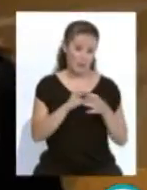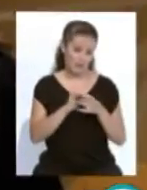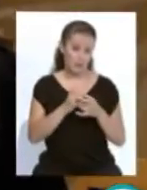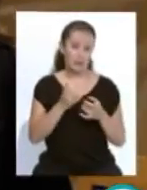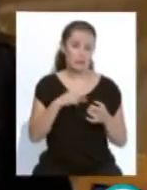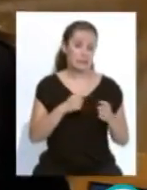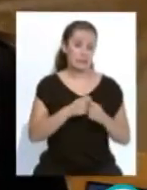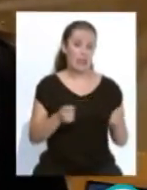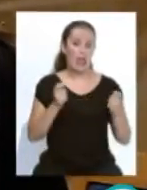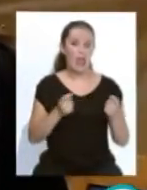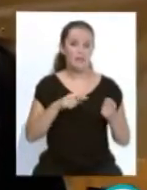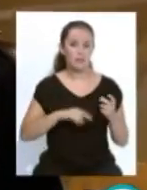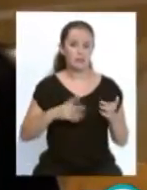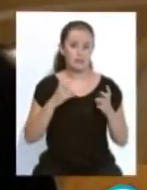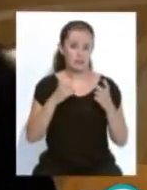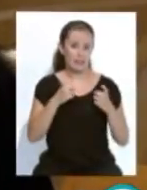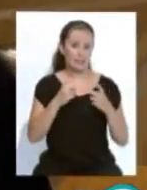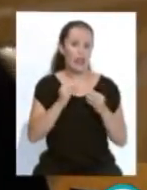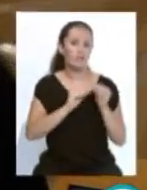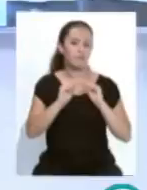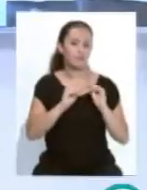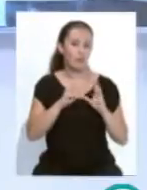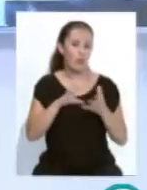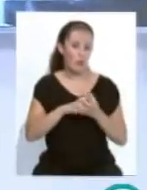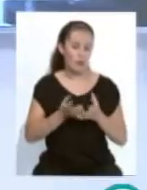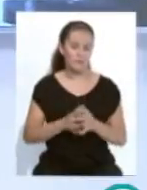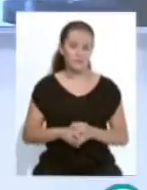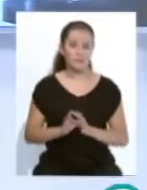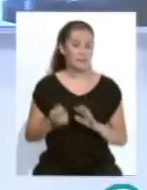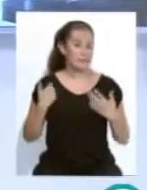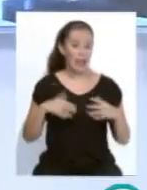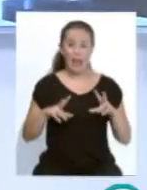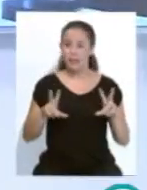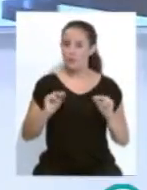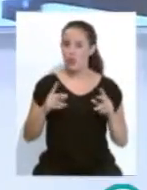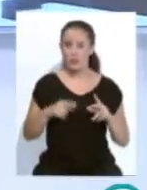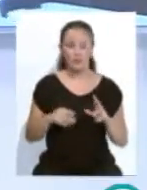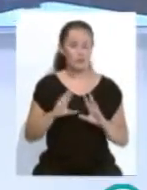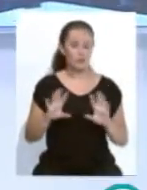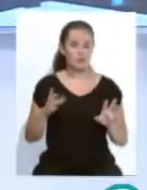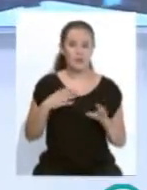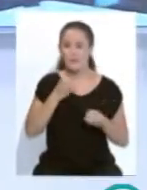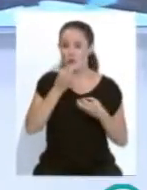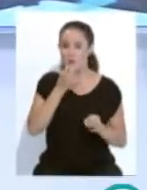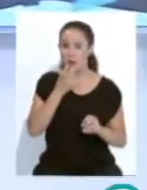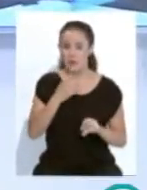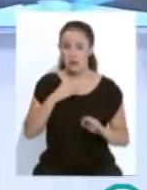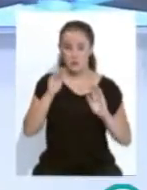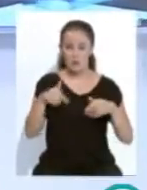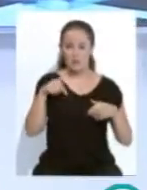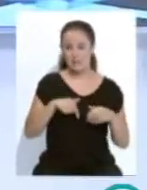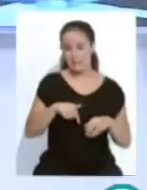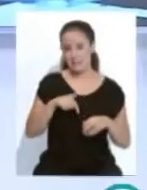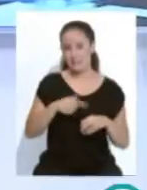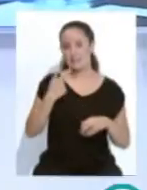Este evento tiene por objeto resolver dichas dudas. Pues es todo, señoras, señores. La información regresa a esta